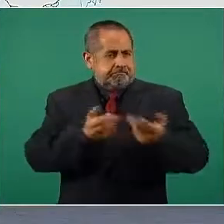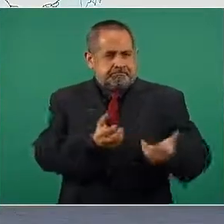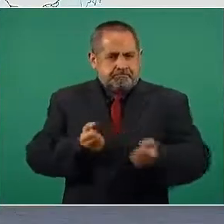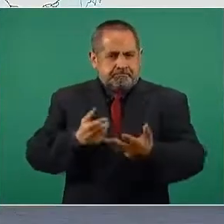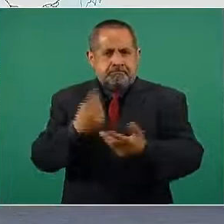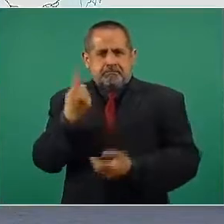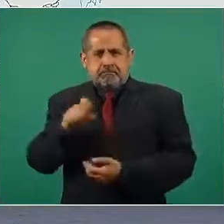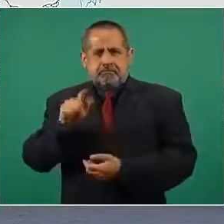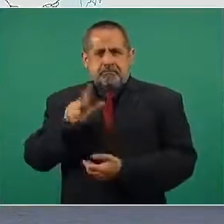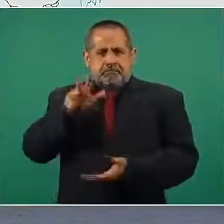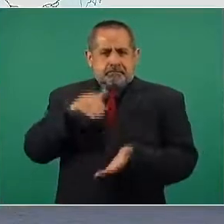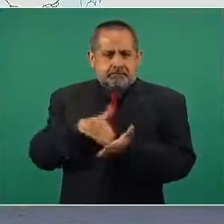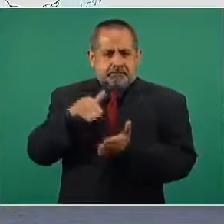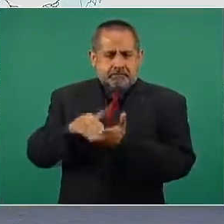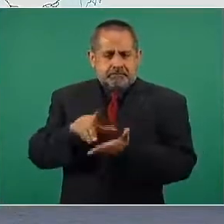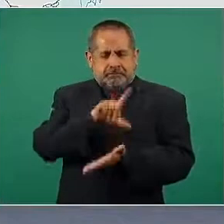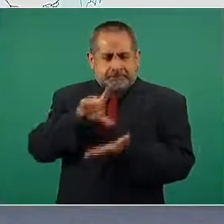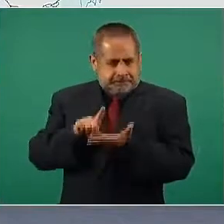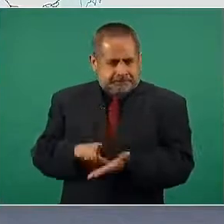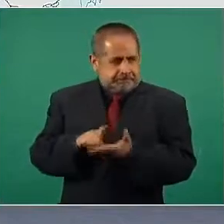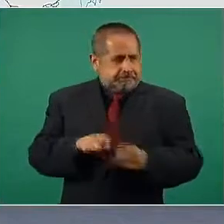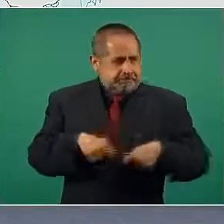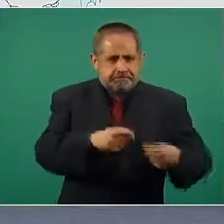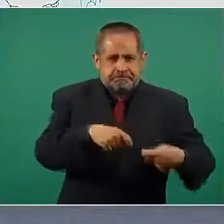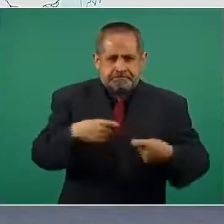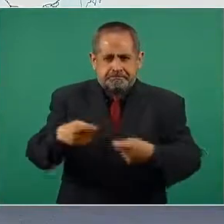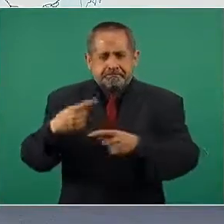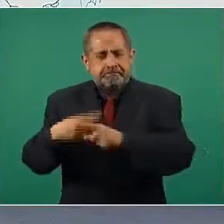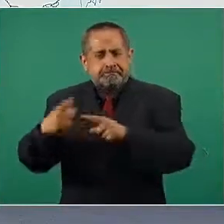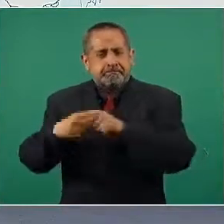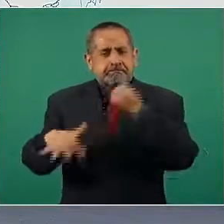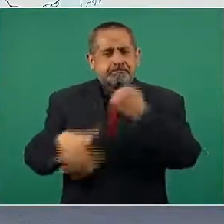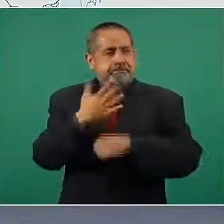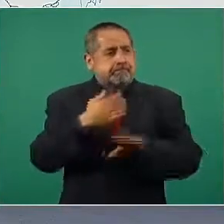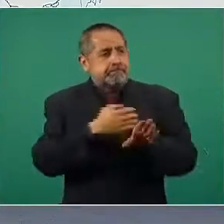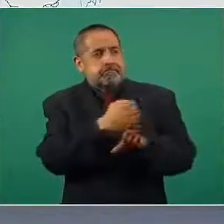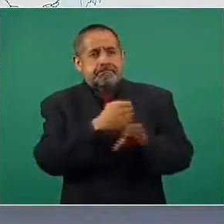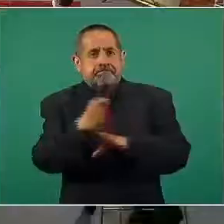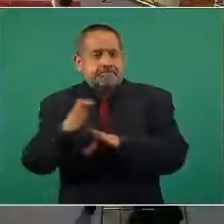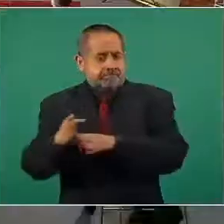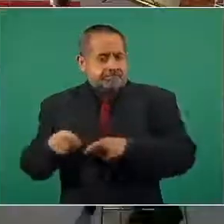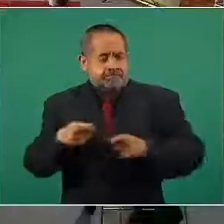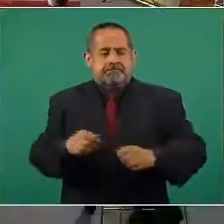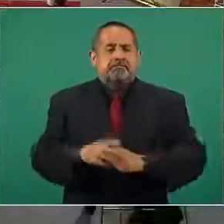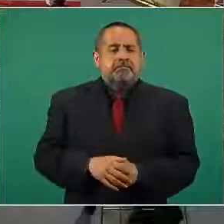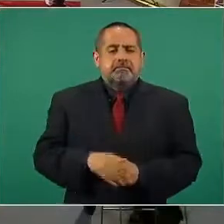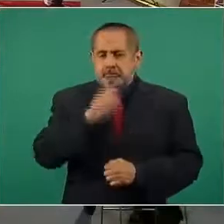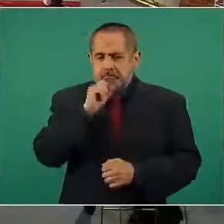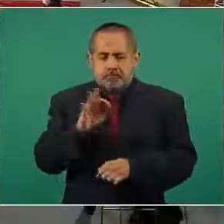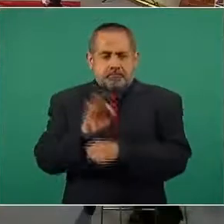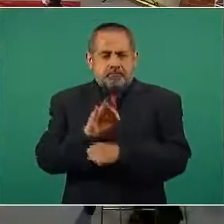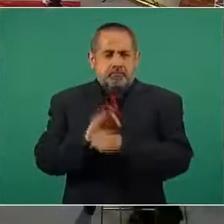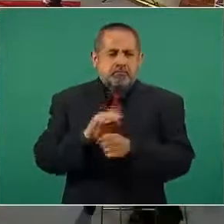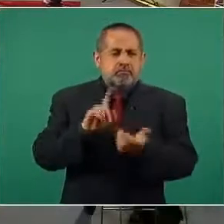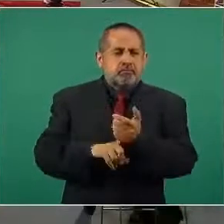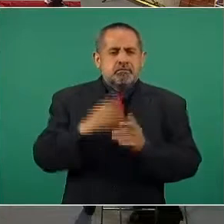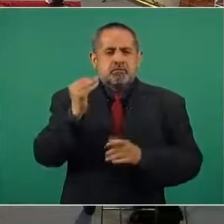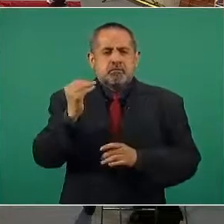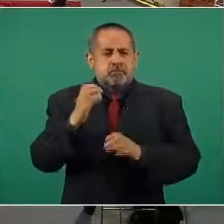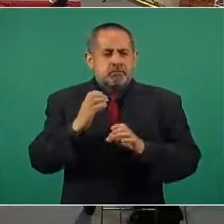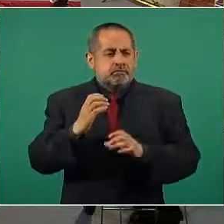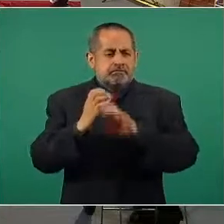millones de litros de combustible repartidos en 15 diferentes rutas. Se da protección y seguridad a nueve ductos,